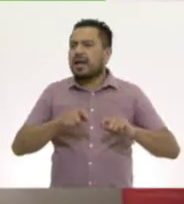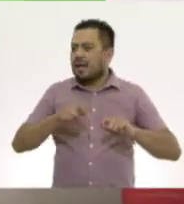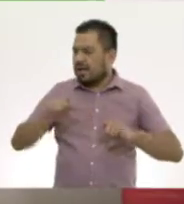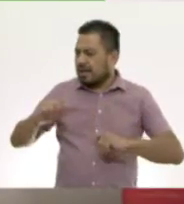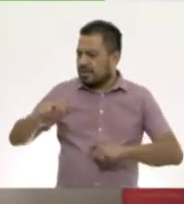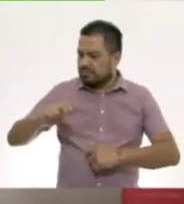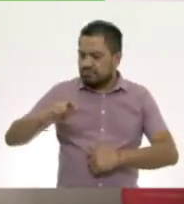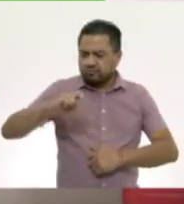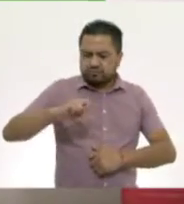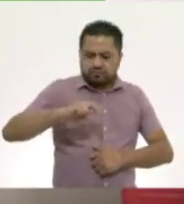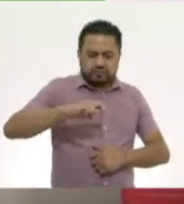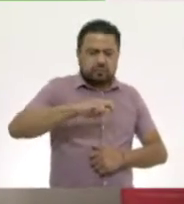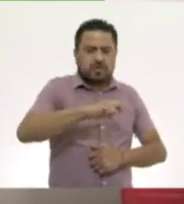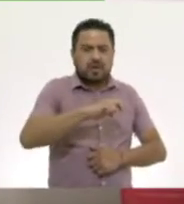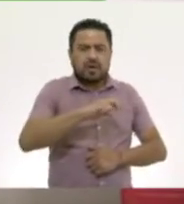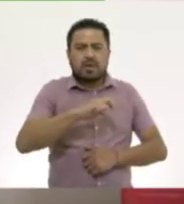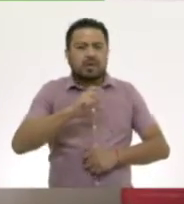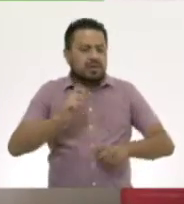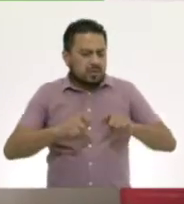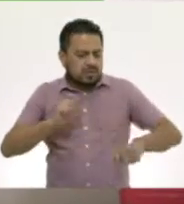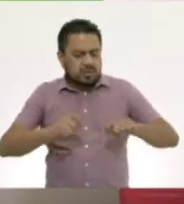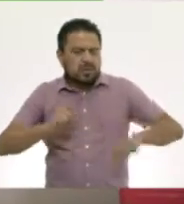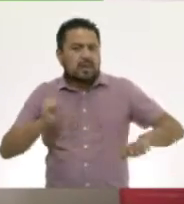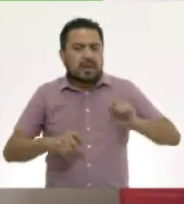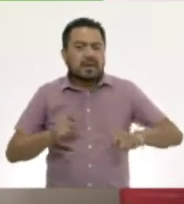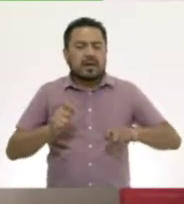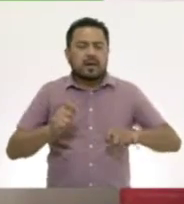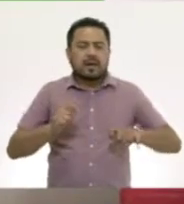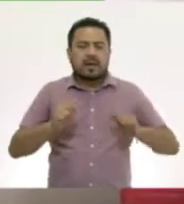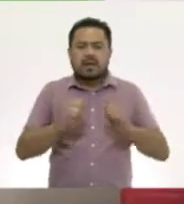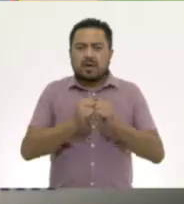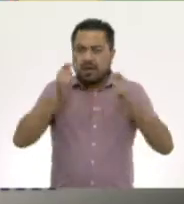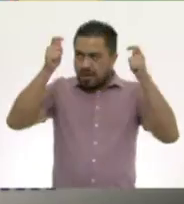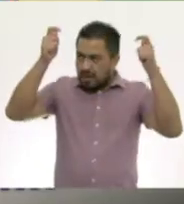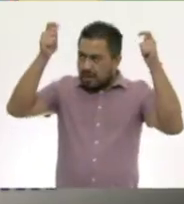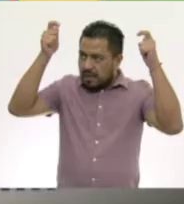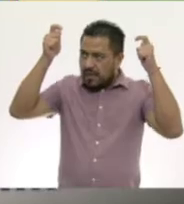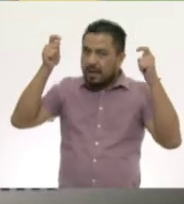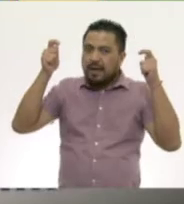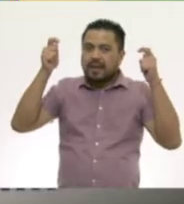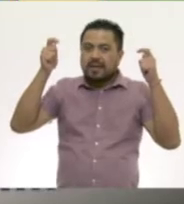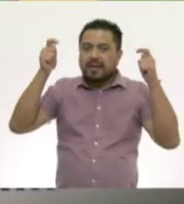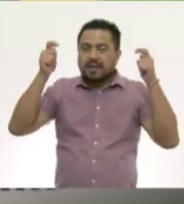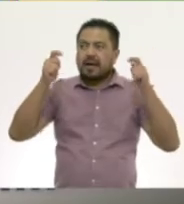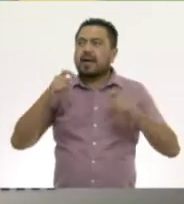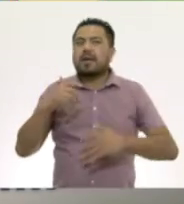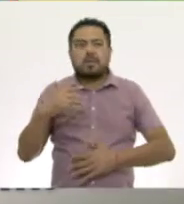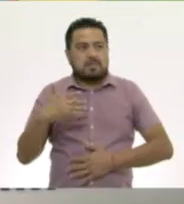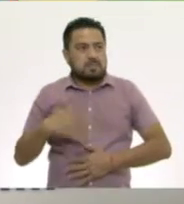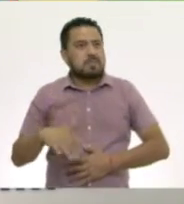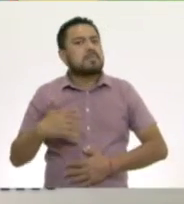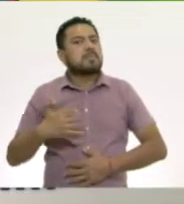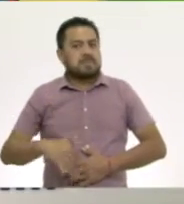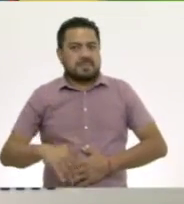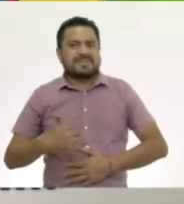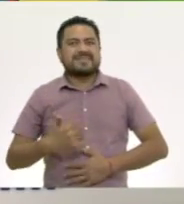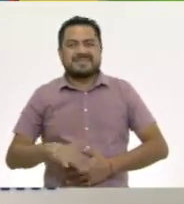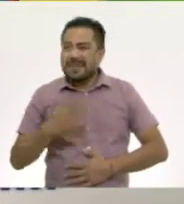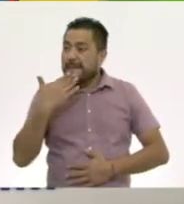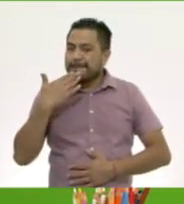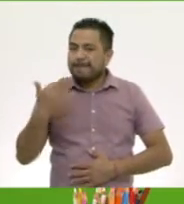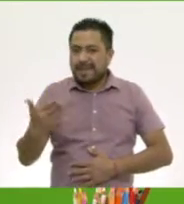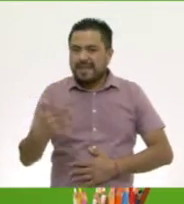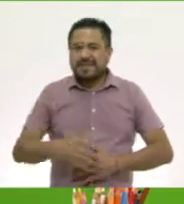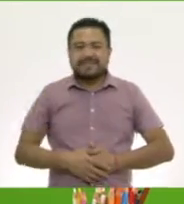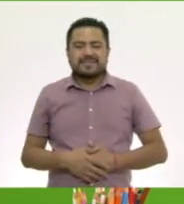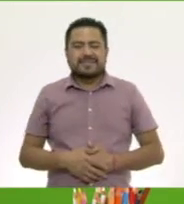hace un caballero. Cucú, cucú, con caca y sombrero. ¡Ay! ¡Qué bien! Bien.